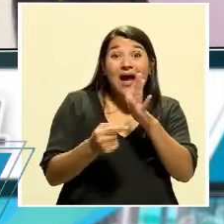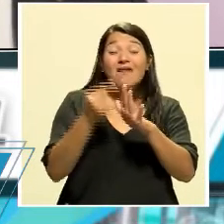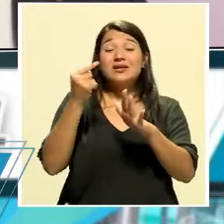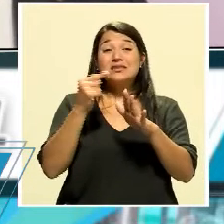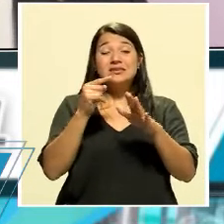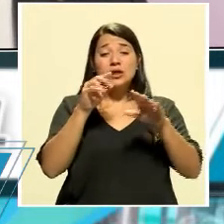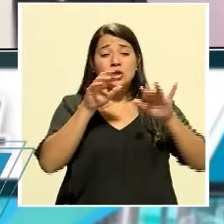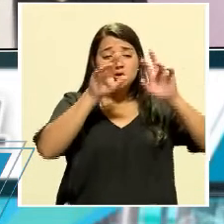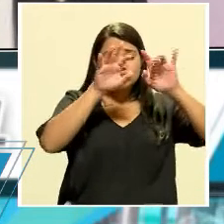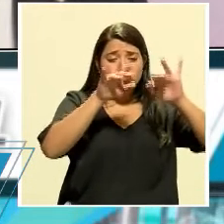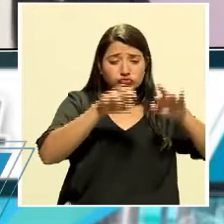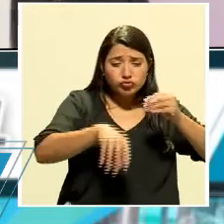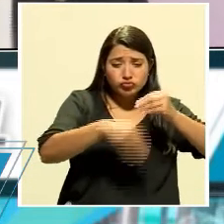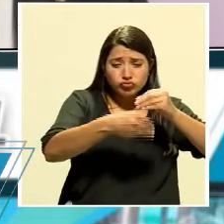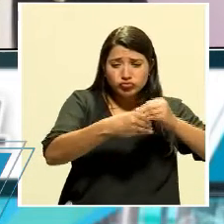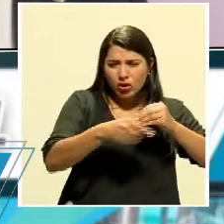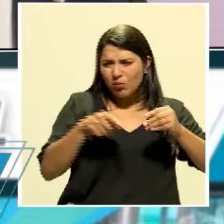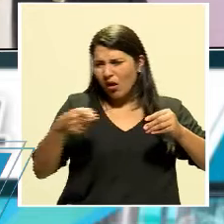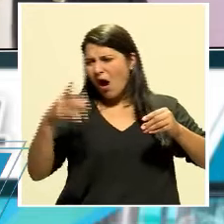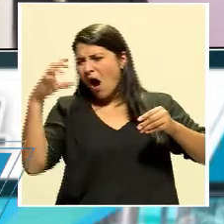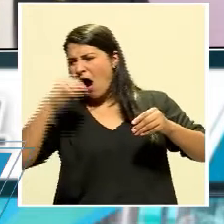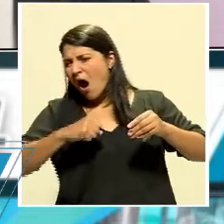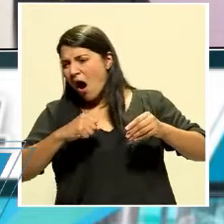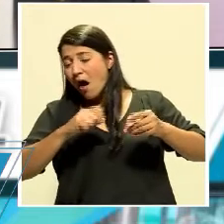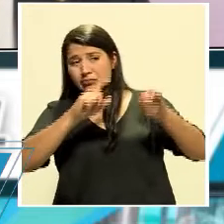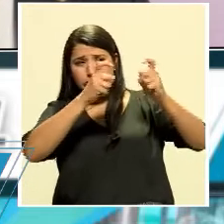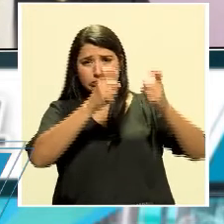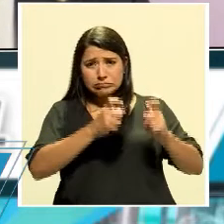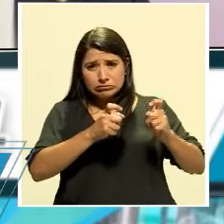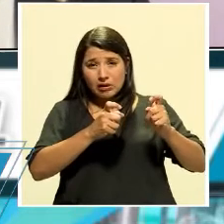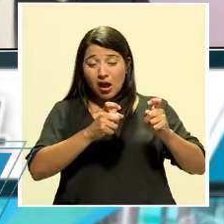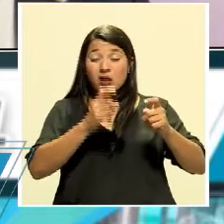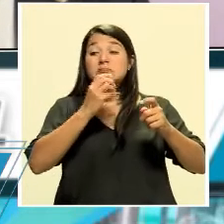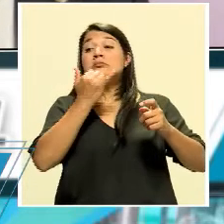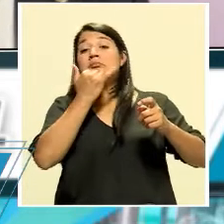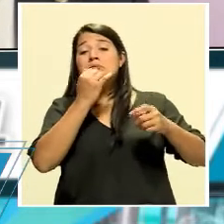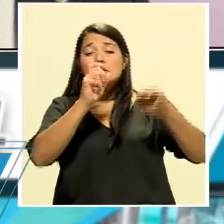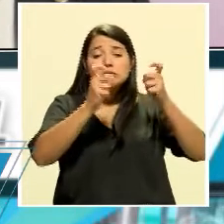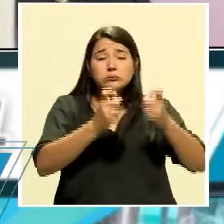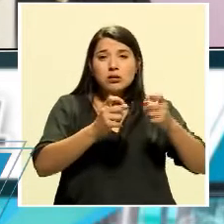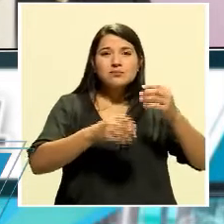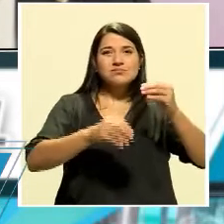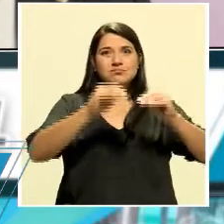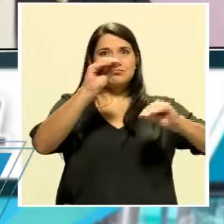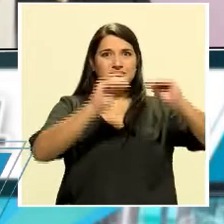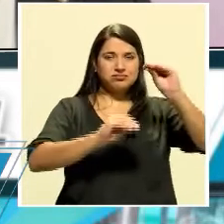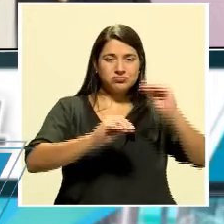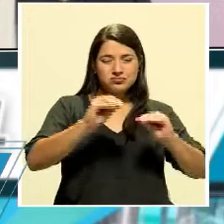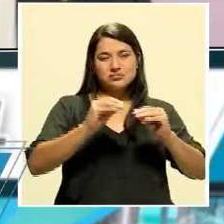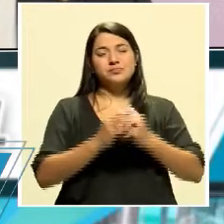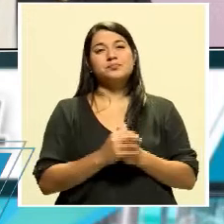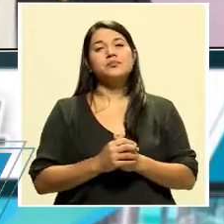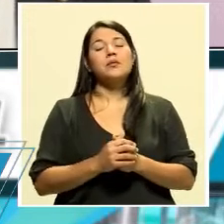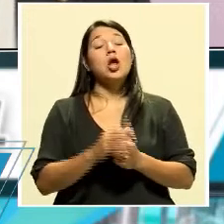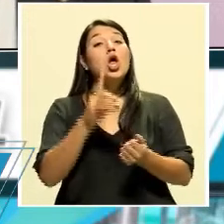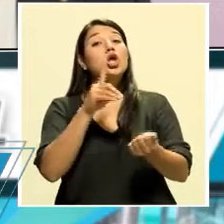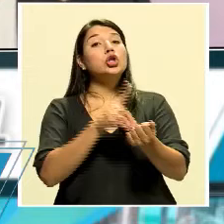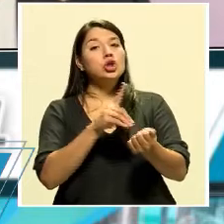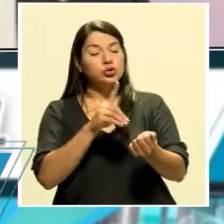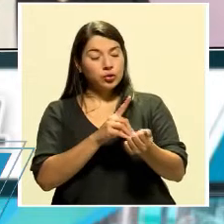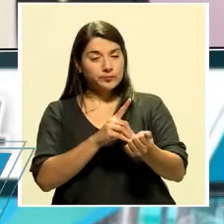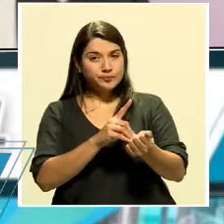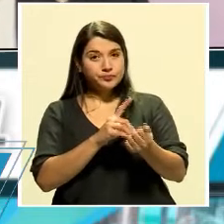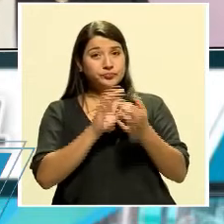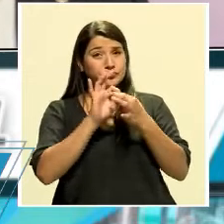porque hay investigación. Pero eso es más que todo por eso es el asunto que estamos hablando. Doctor, justamente en la misma